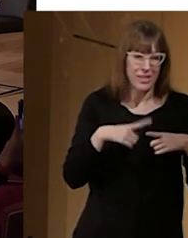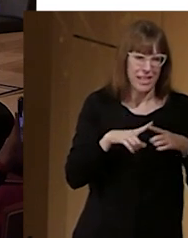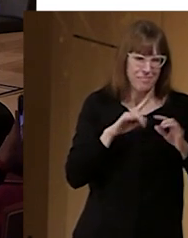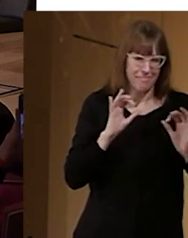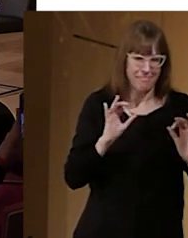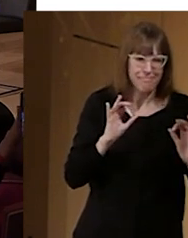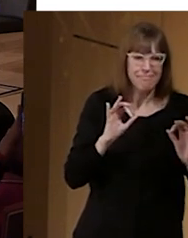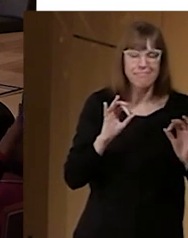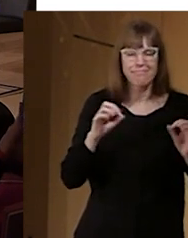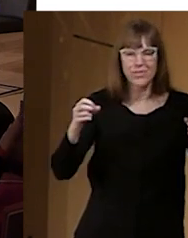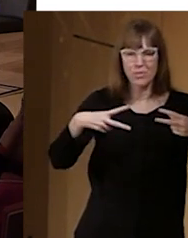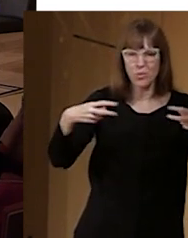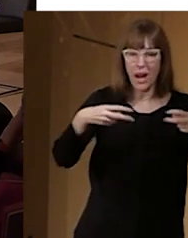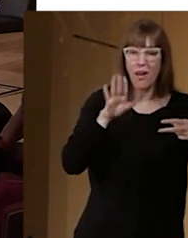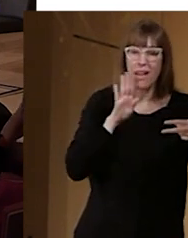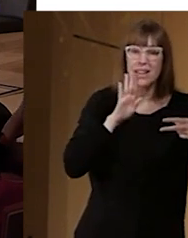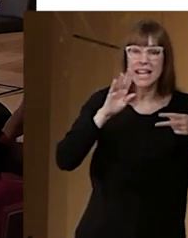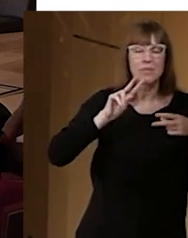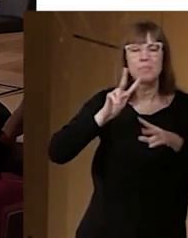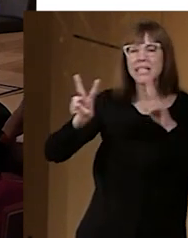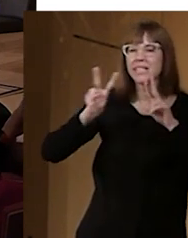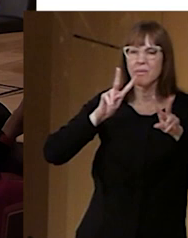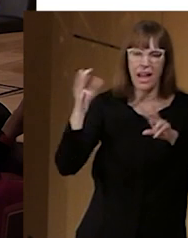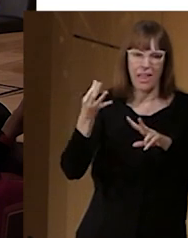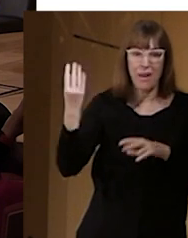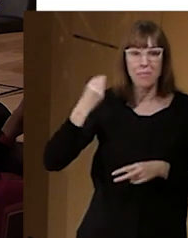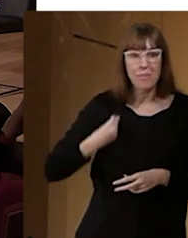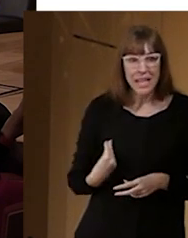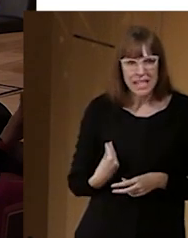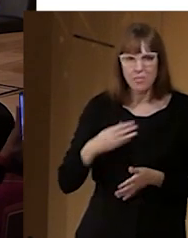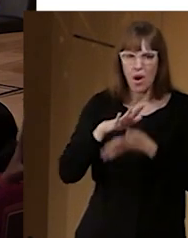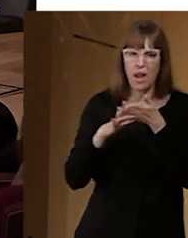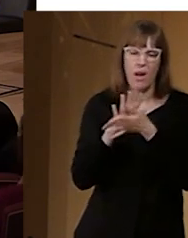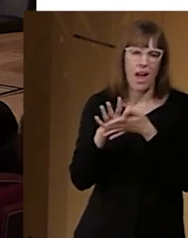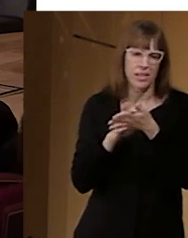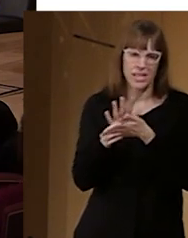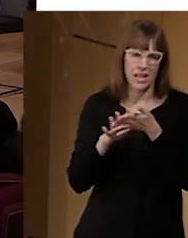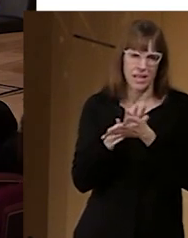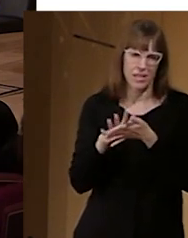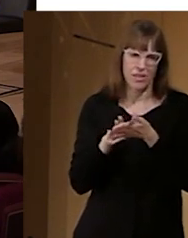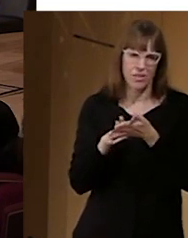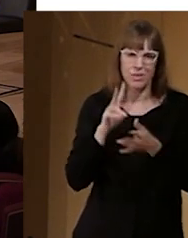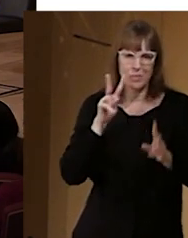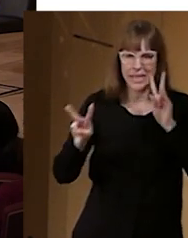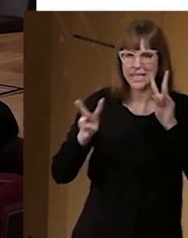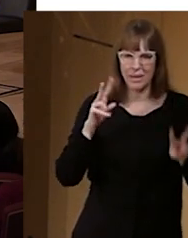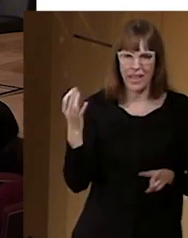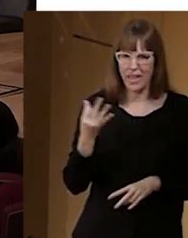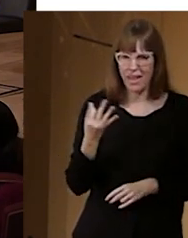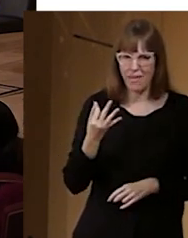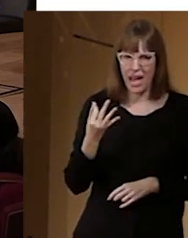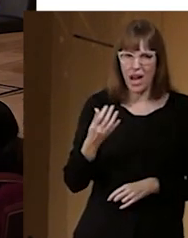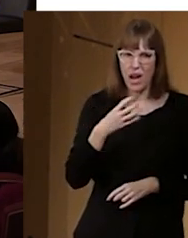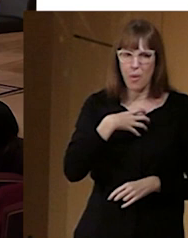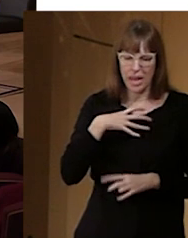estar visible, tiene que estar dentro de la escena, ¿vale? No podemos, digamos, apartar y sacar, tenemos que